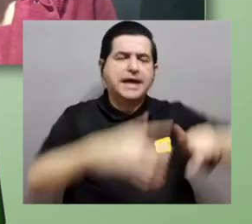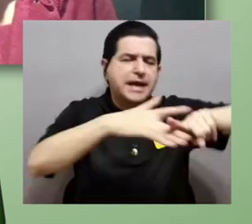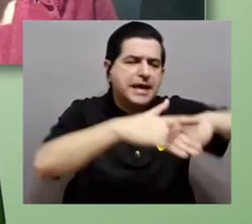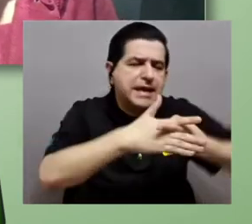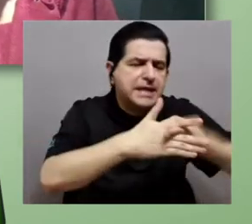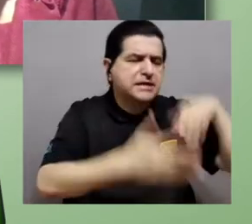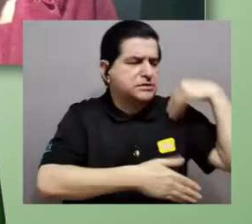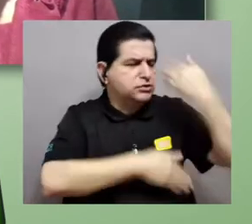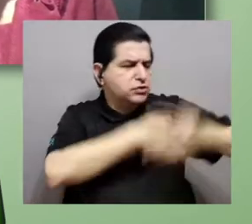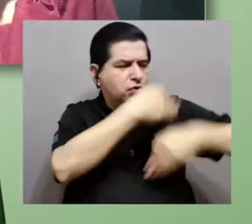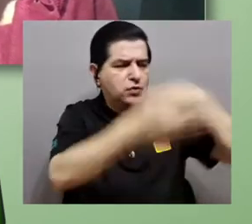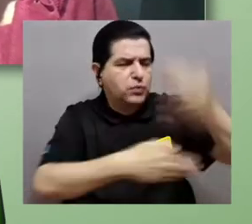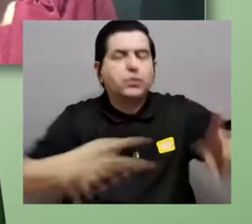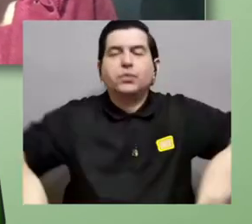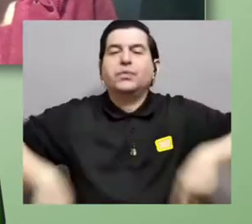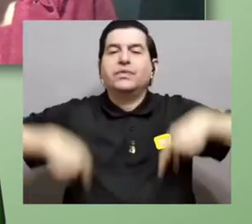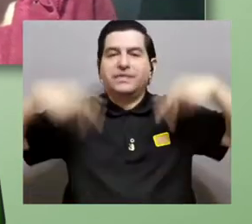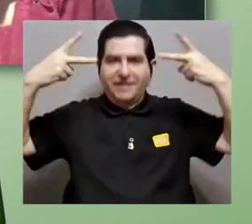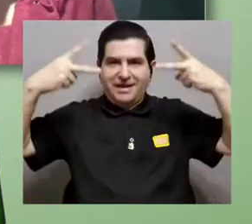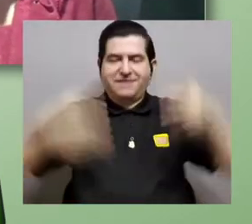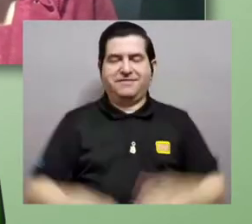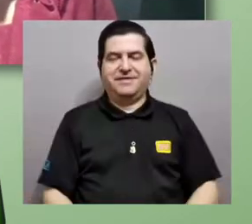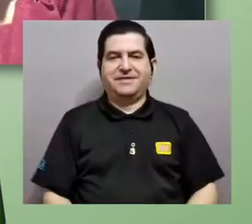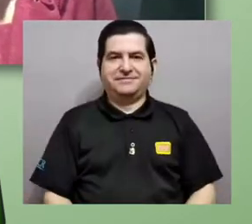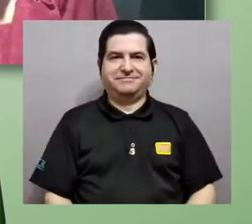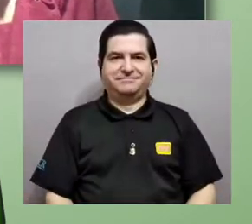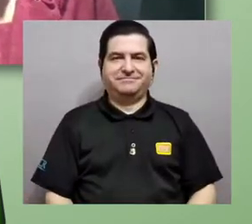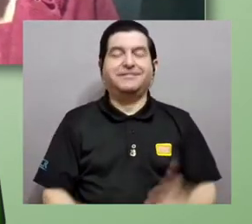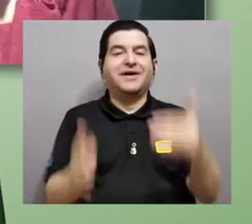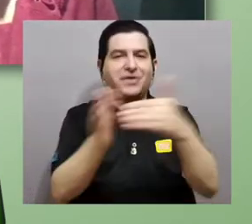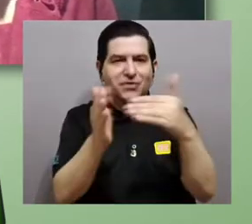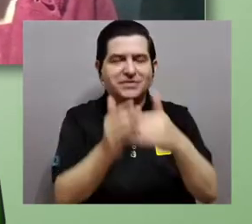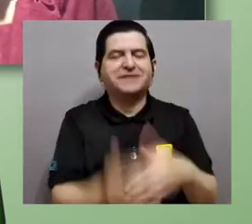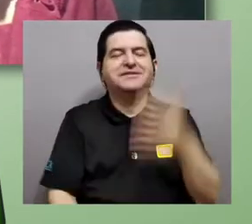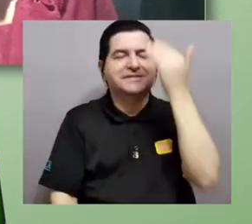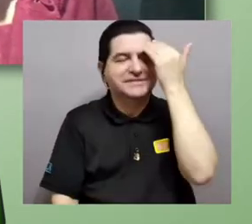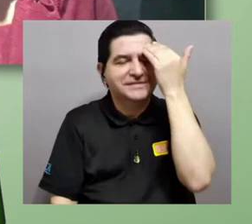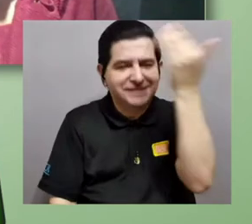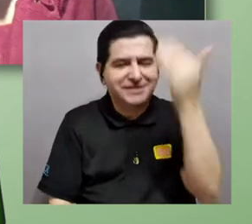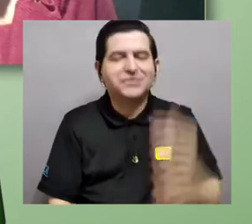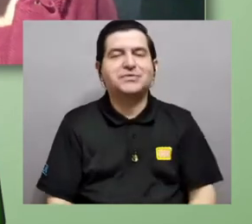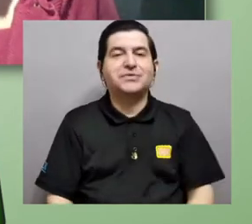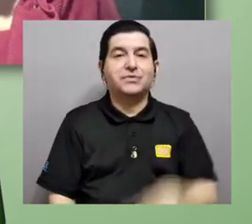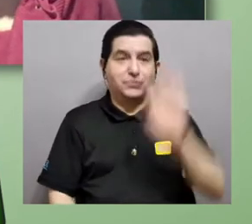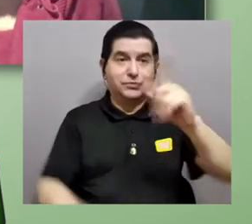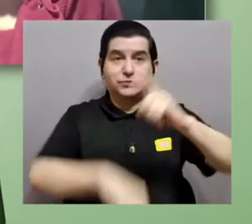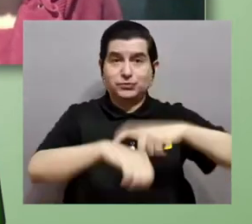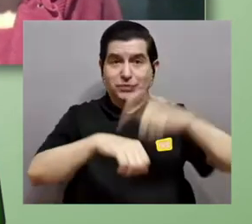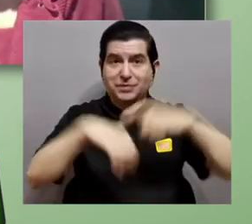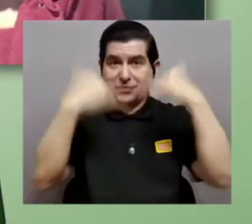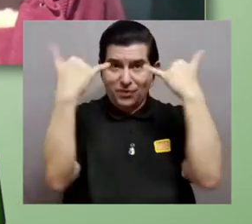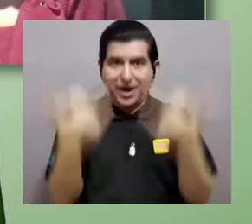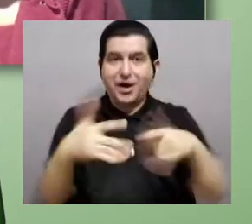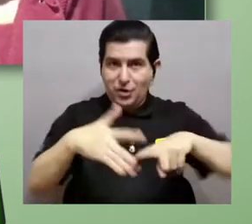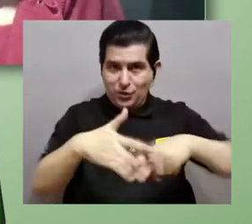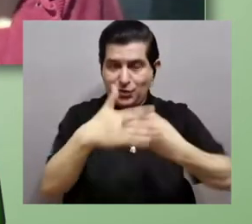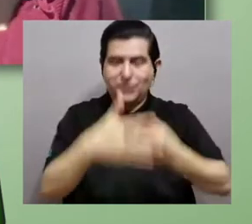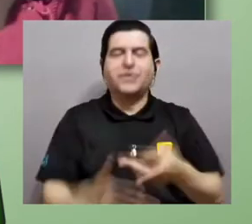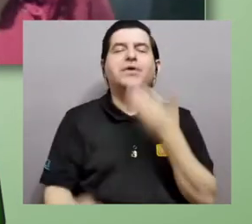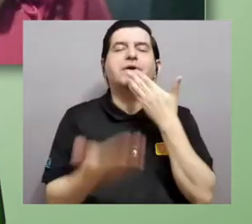origen y evolución de la vida. Teresita, nuevamente un saludo y adelante. El tiempo es suyo.